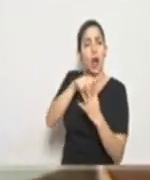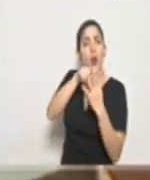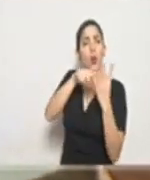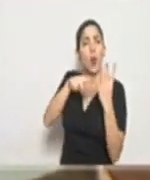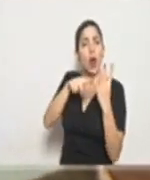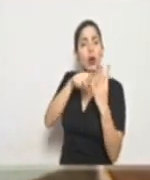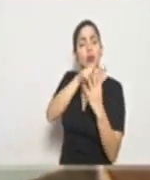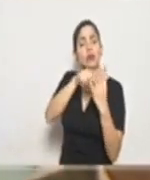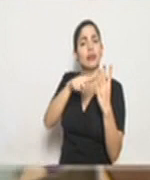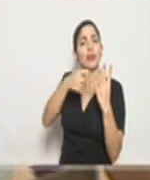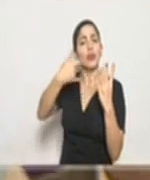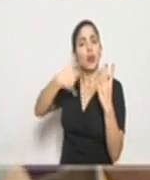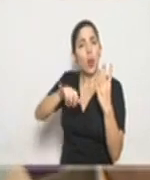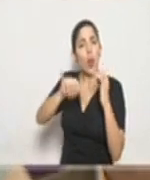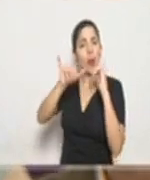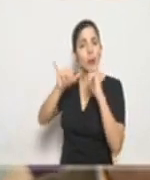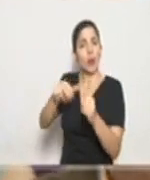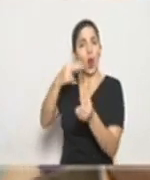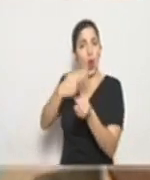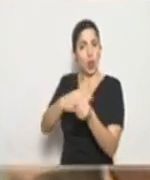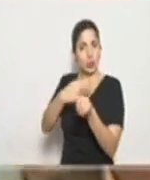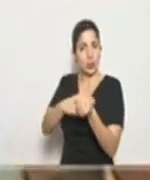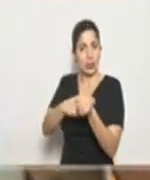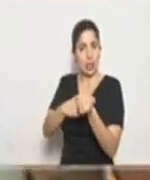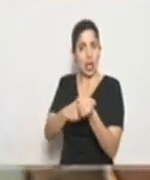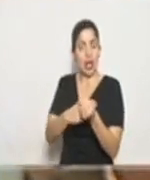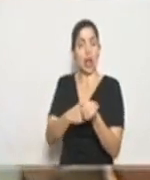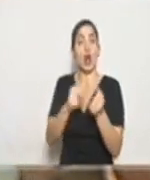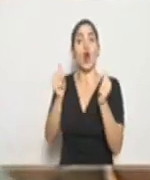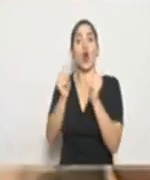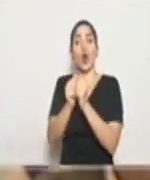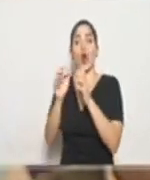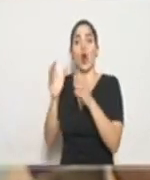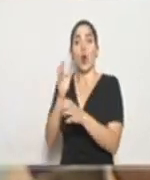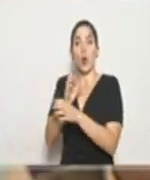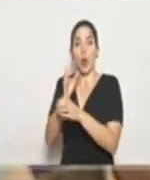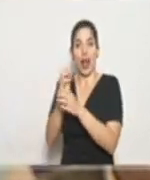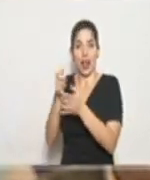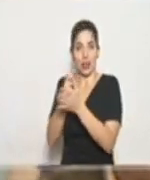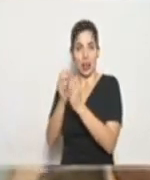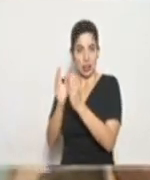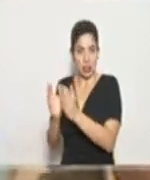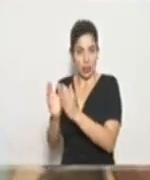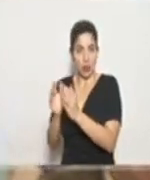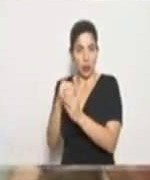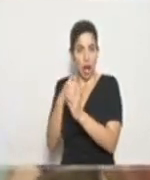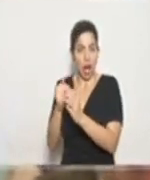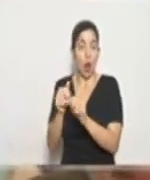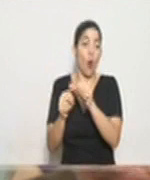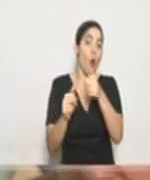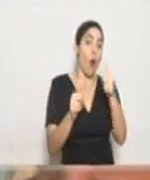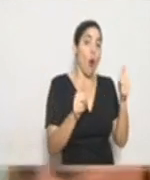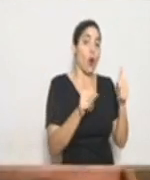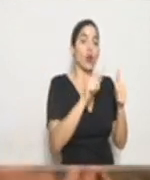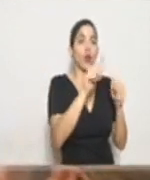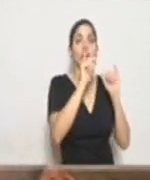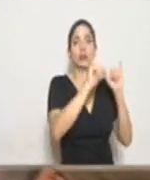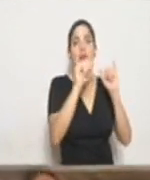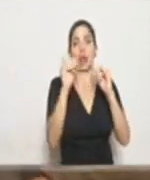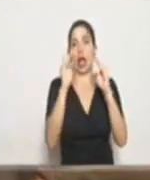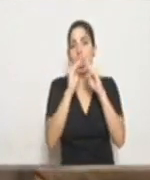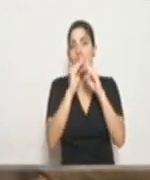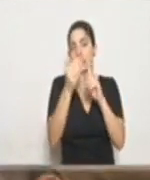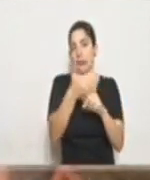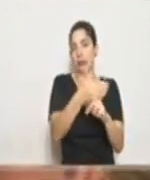pacientes todavía hospitalizados con una unidad de cuestos intensivos. El resto están en aislamiento domiciliar